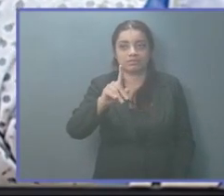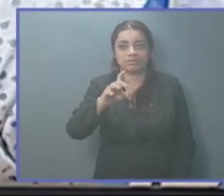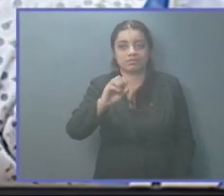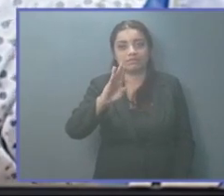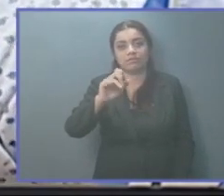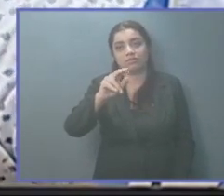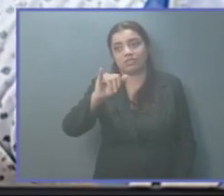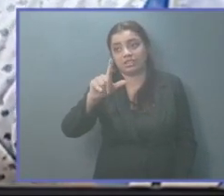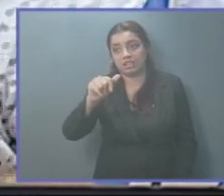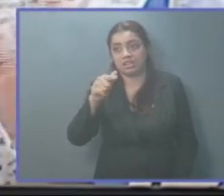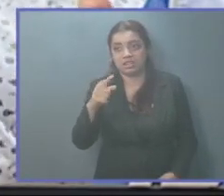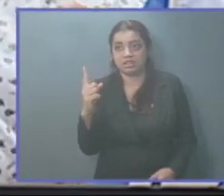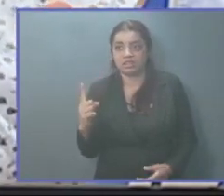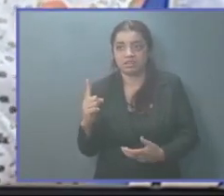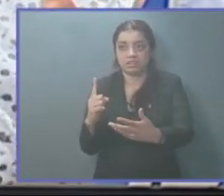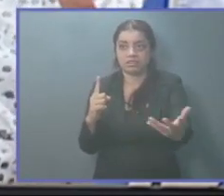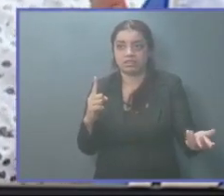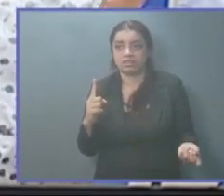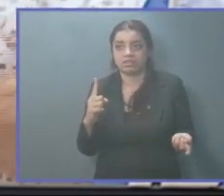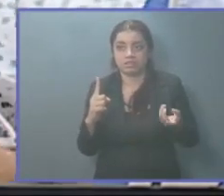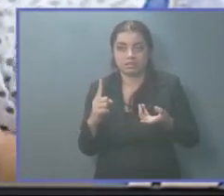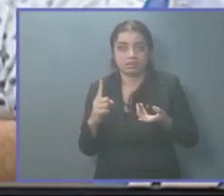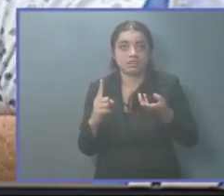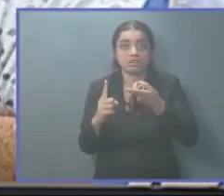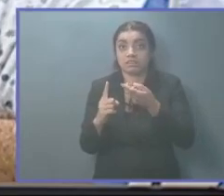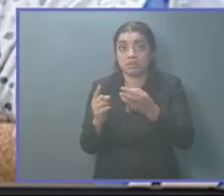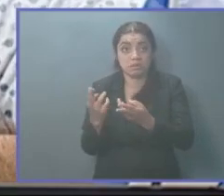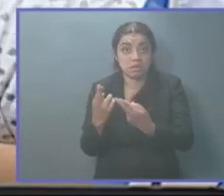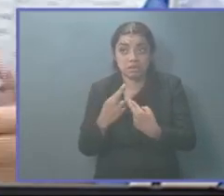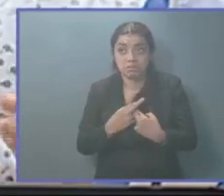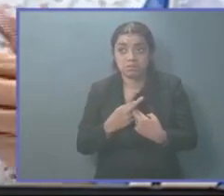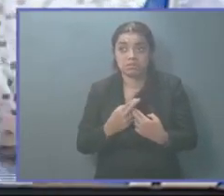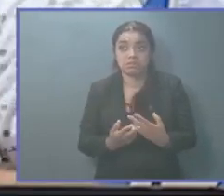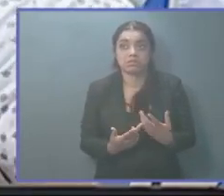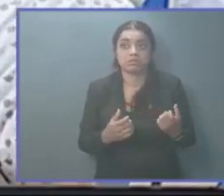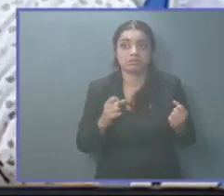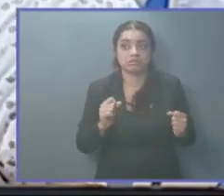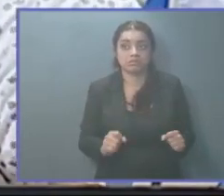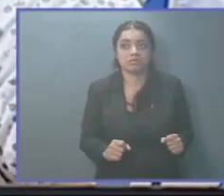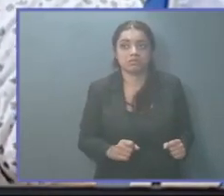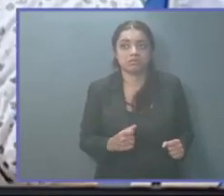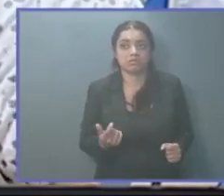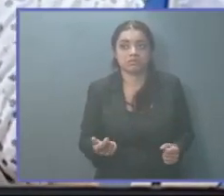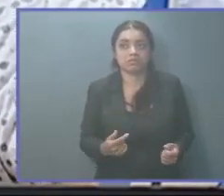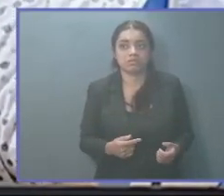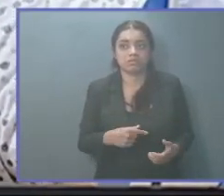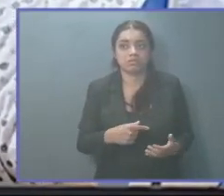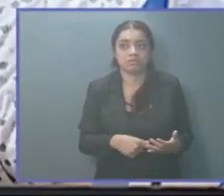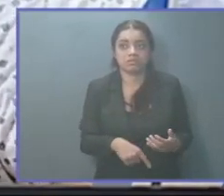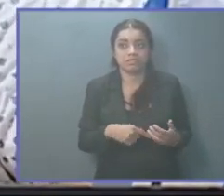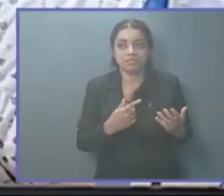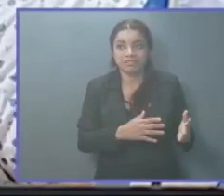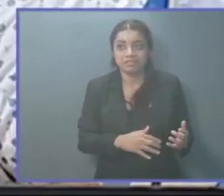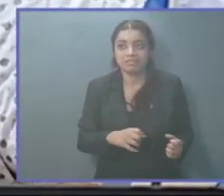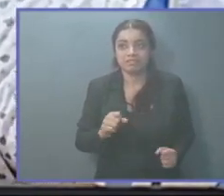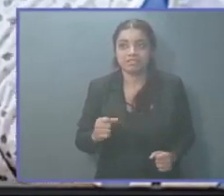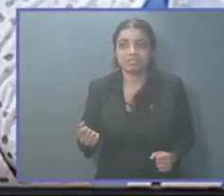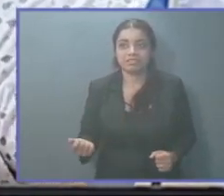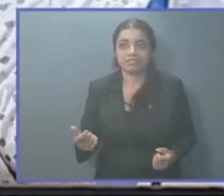a que si ya no van a tener otra respuesta, que se pueda suspender ya definitivamente esta